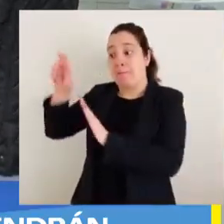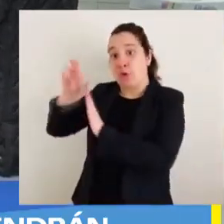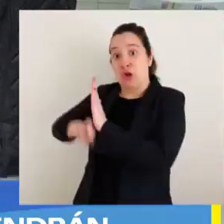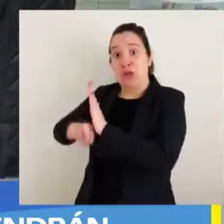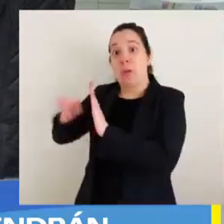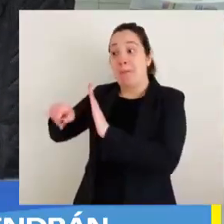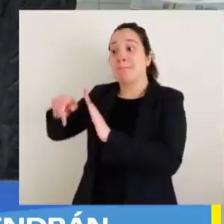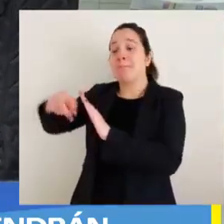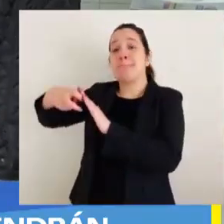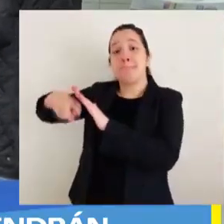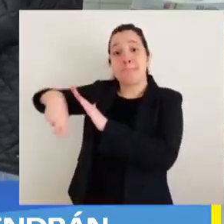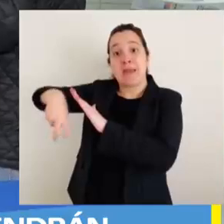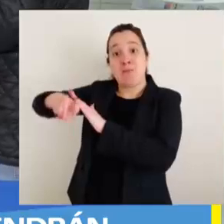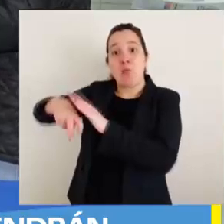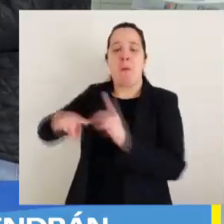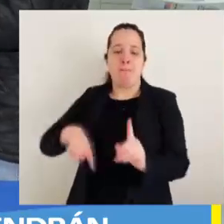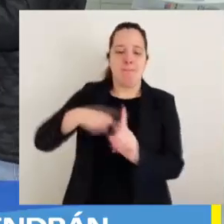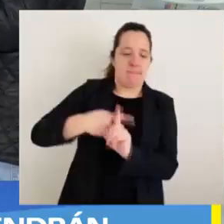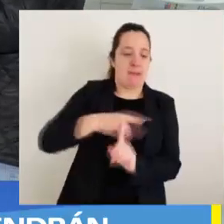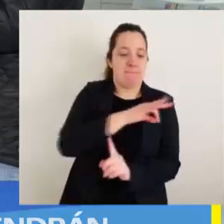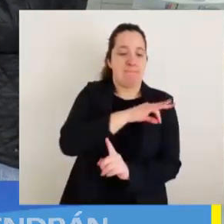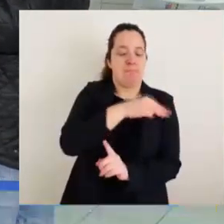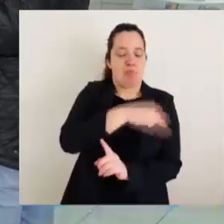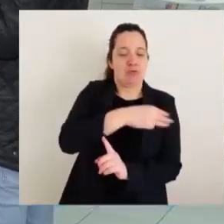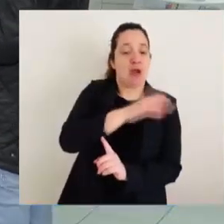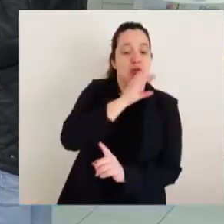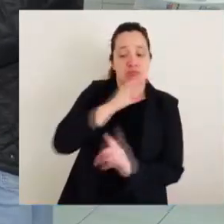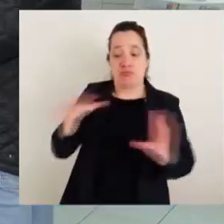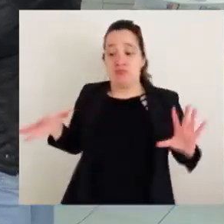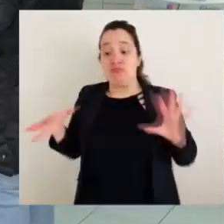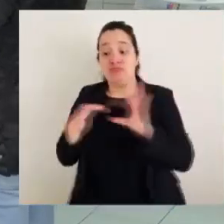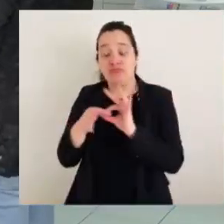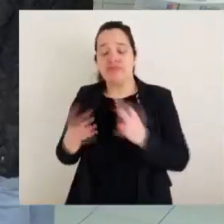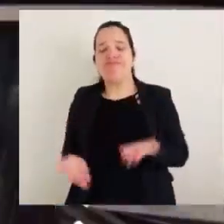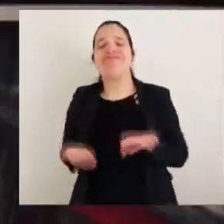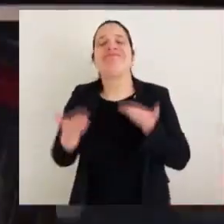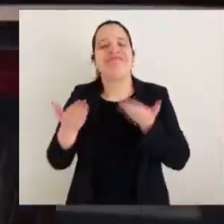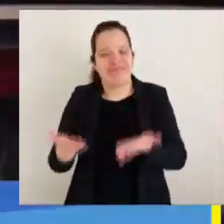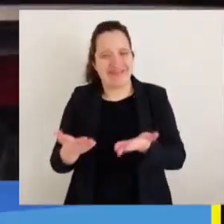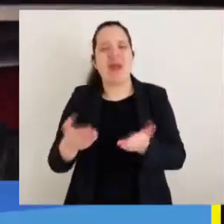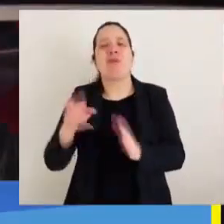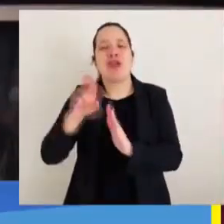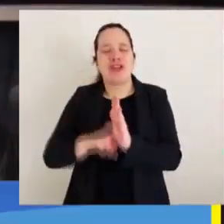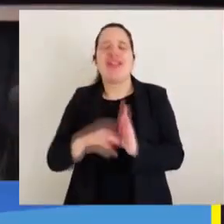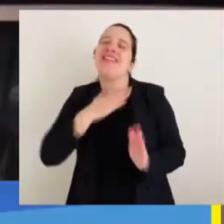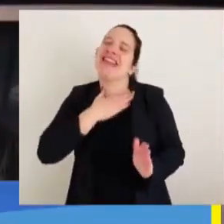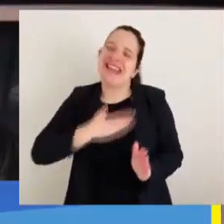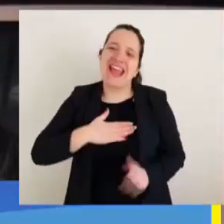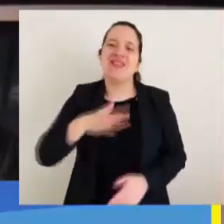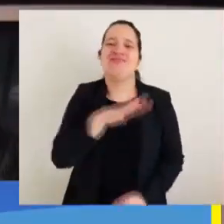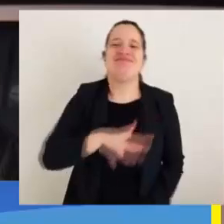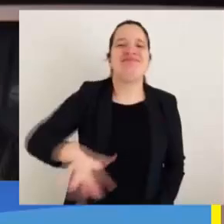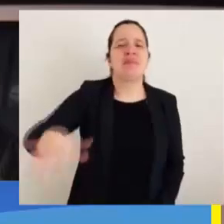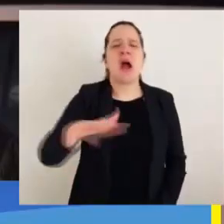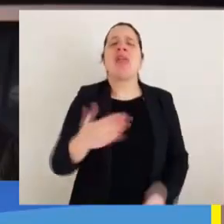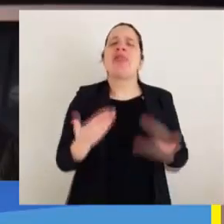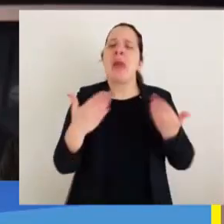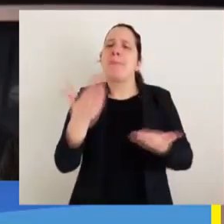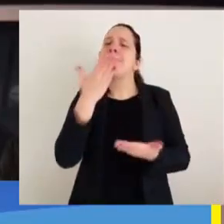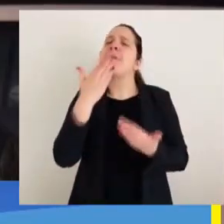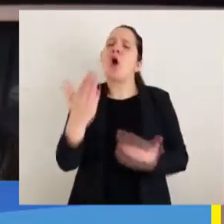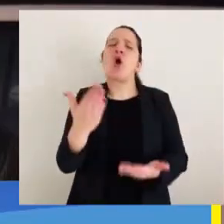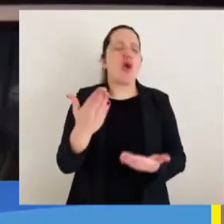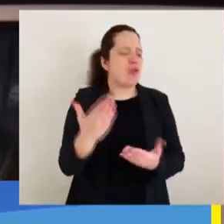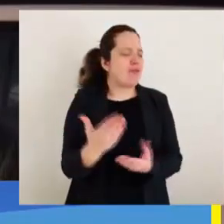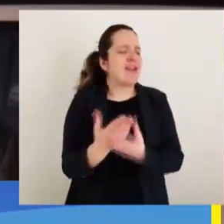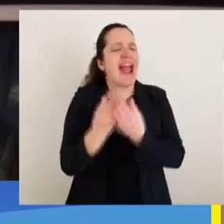entre el Ministerio de Vivienda y Urbanismo y la Municipalidad de Concepción. Yo creo que acá se viene a cambiar la vida de las personas, se les